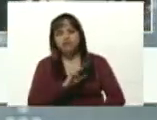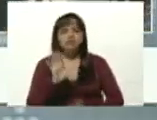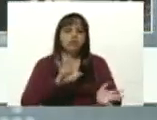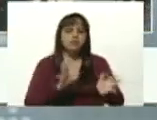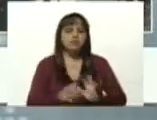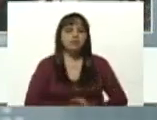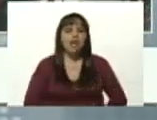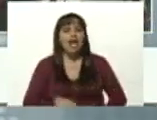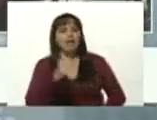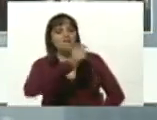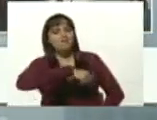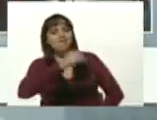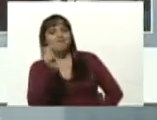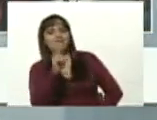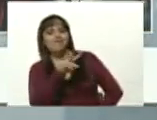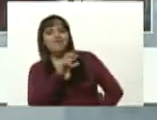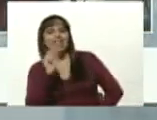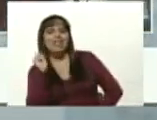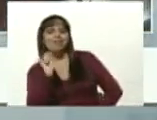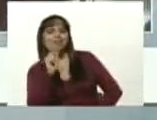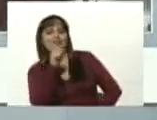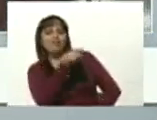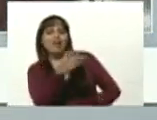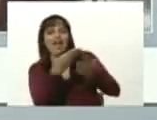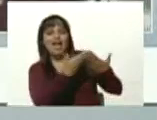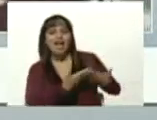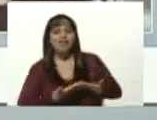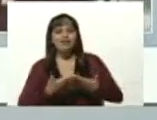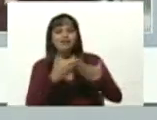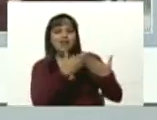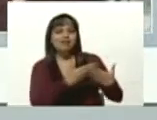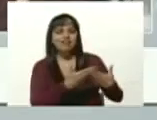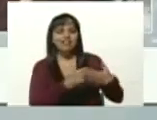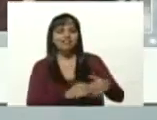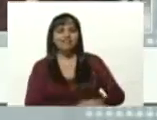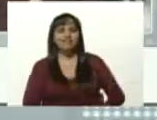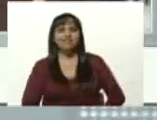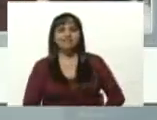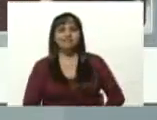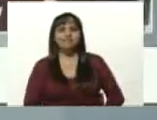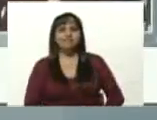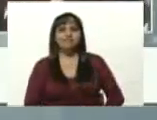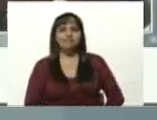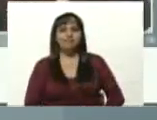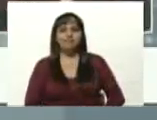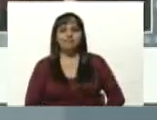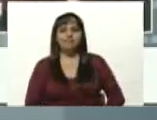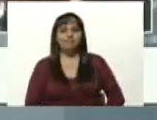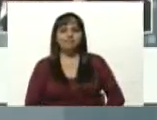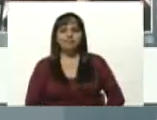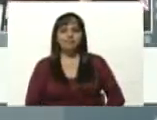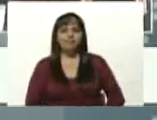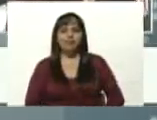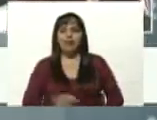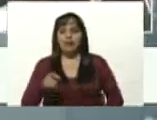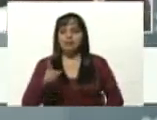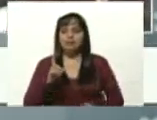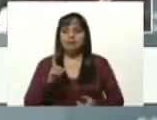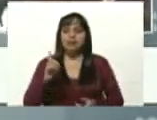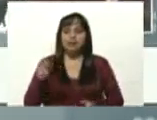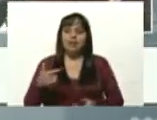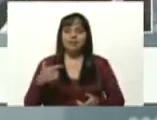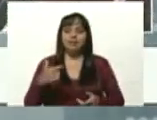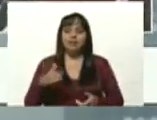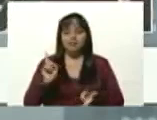20 puntos para el estudiante César Trompis. Silia, vamos a darle un aplauso a